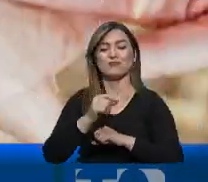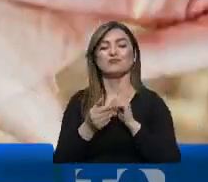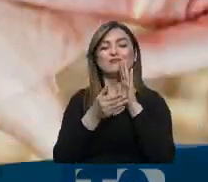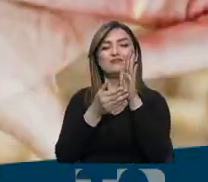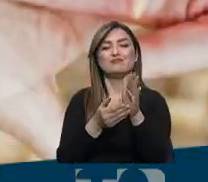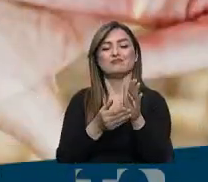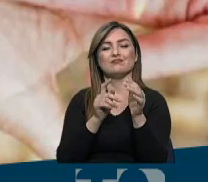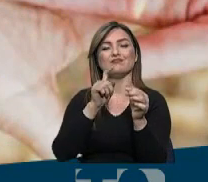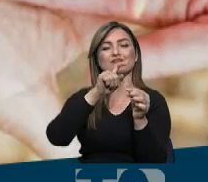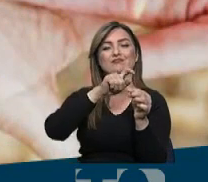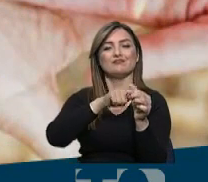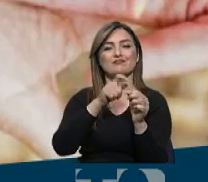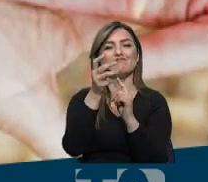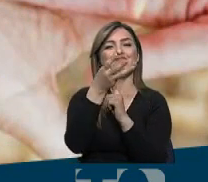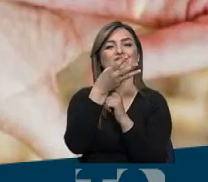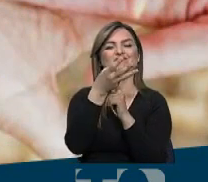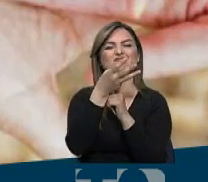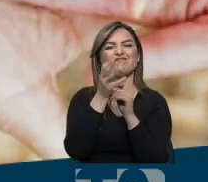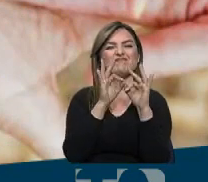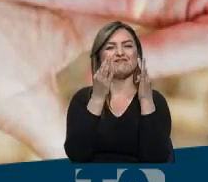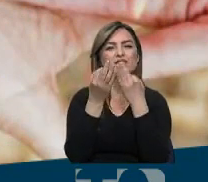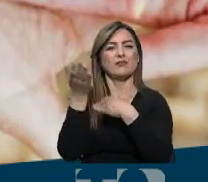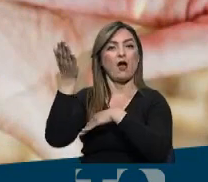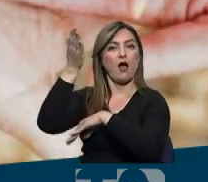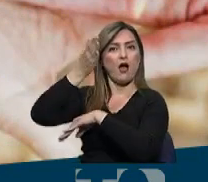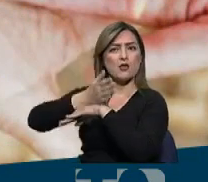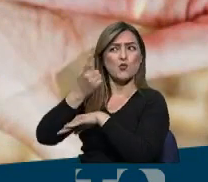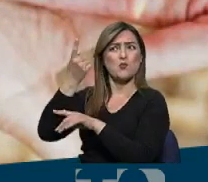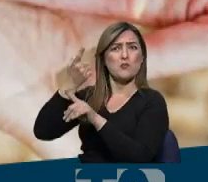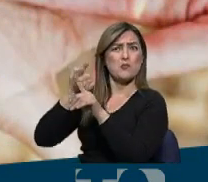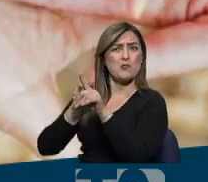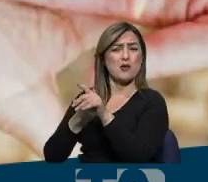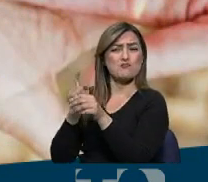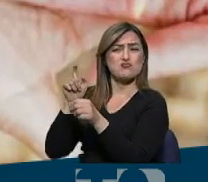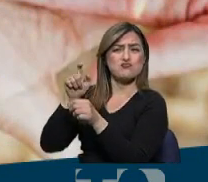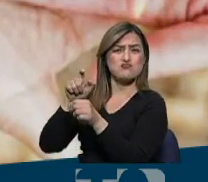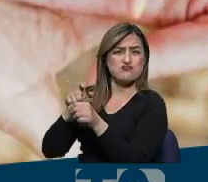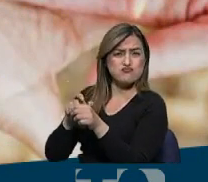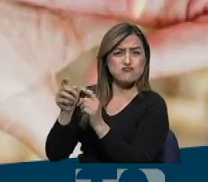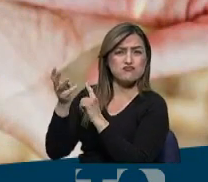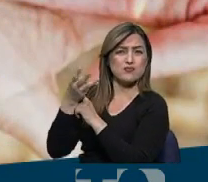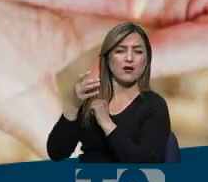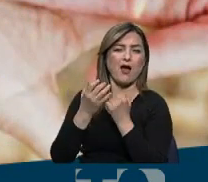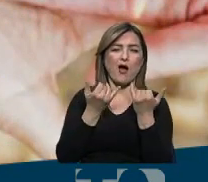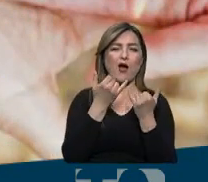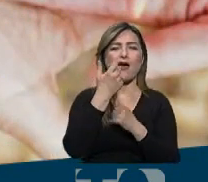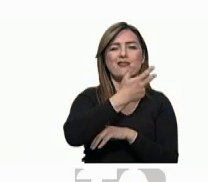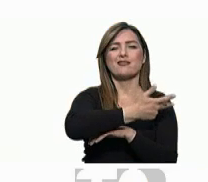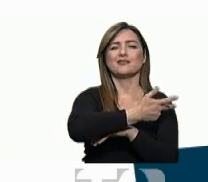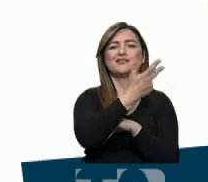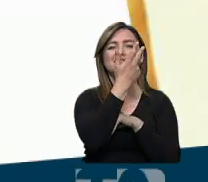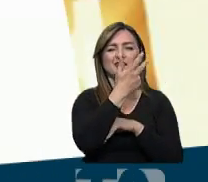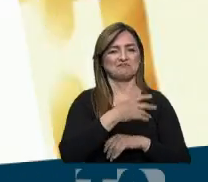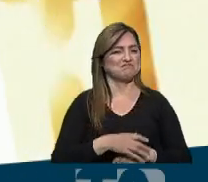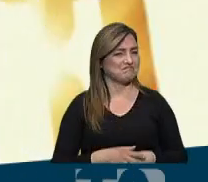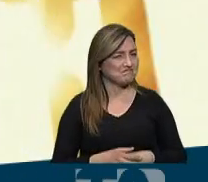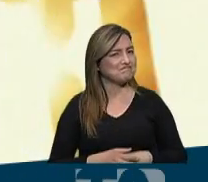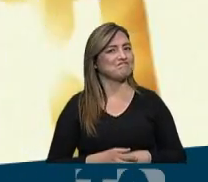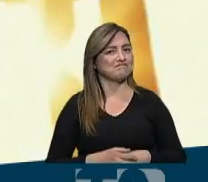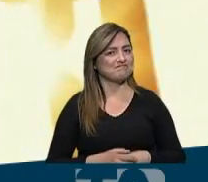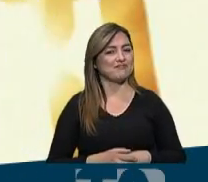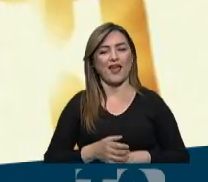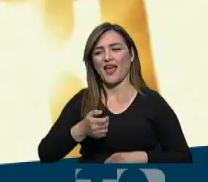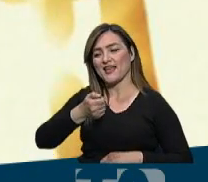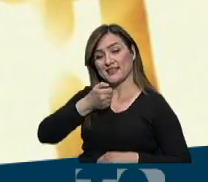el registro virtual de las familias interesadas antes tardaba un mes. Ahora, según Bernal, tomará tres días. La entrevista